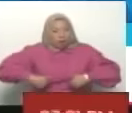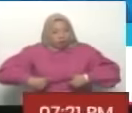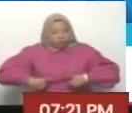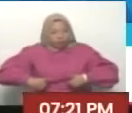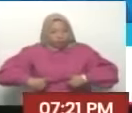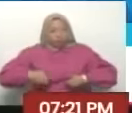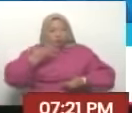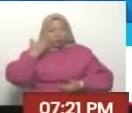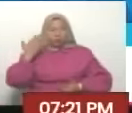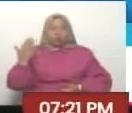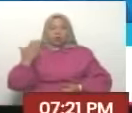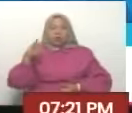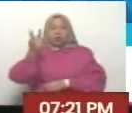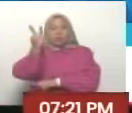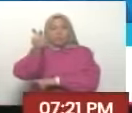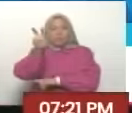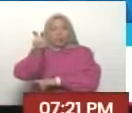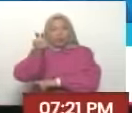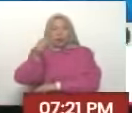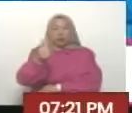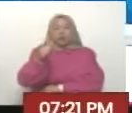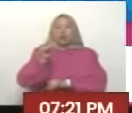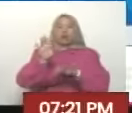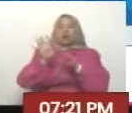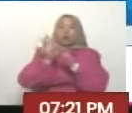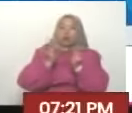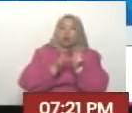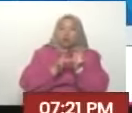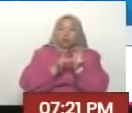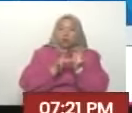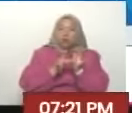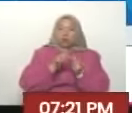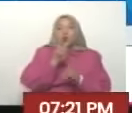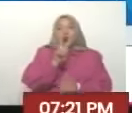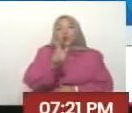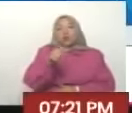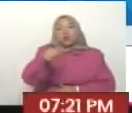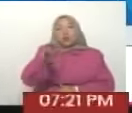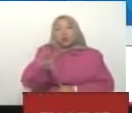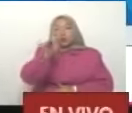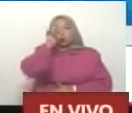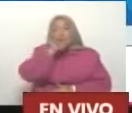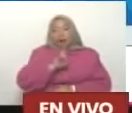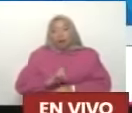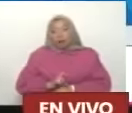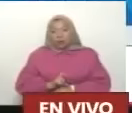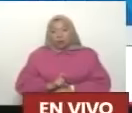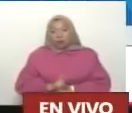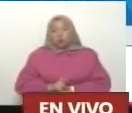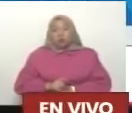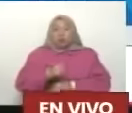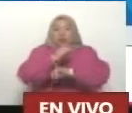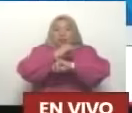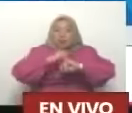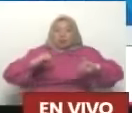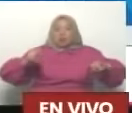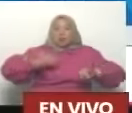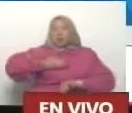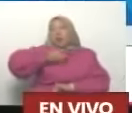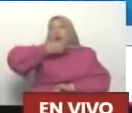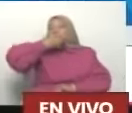el viernes estuvimos 19 de abril 214 años del grito de independencia